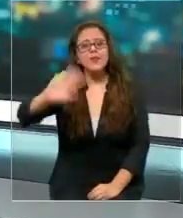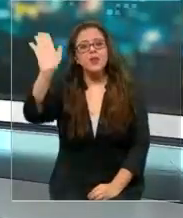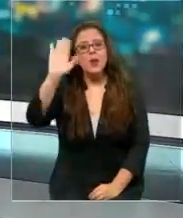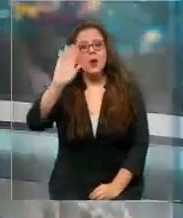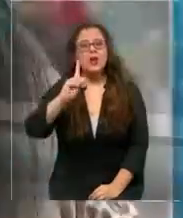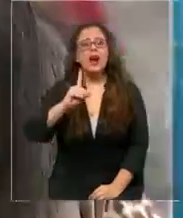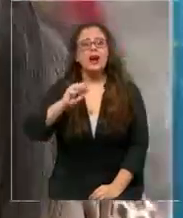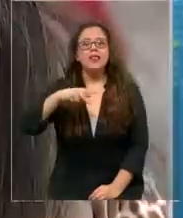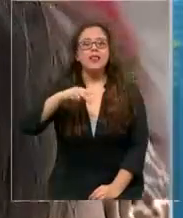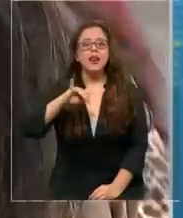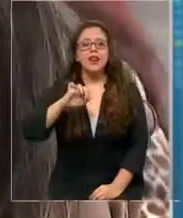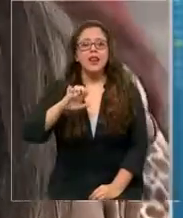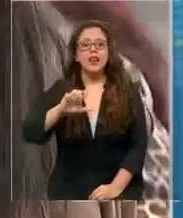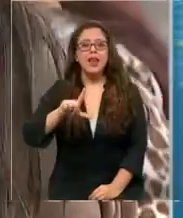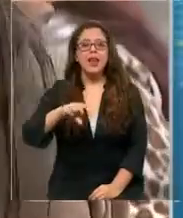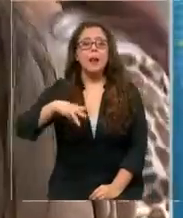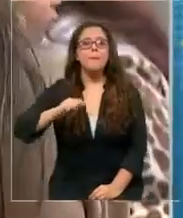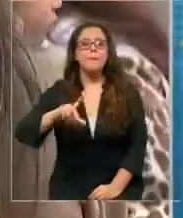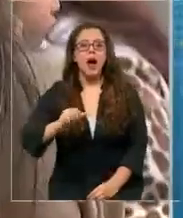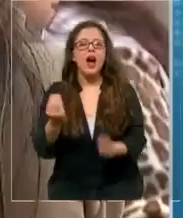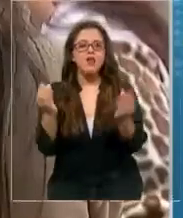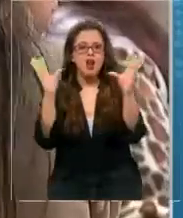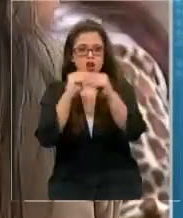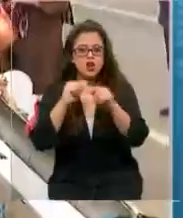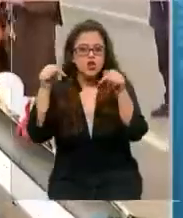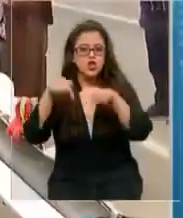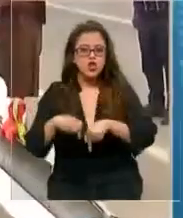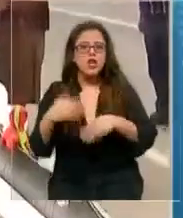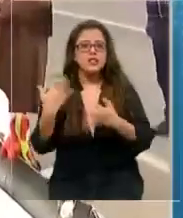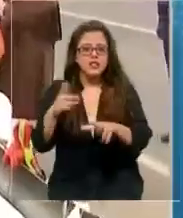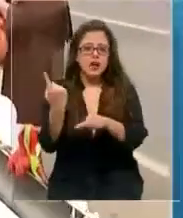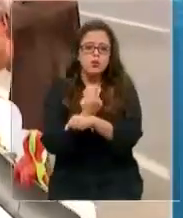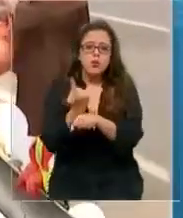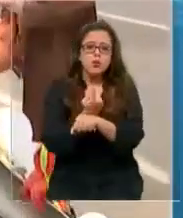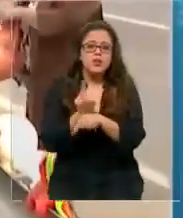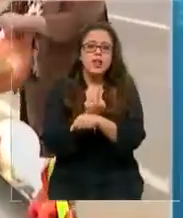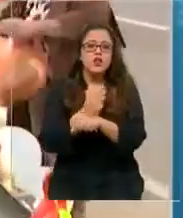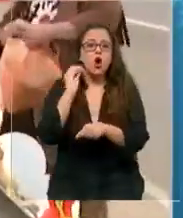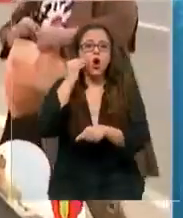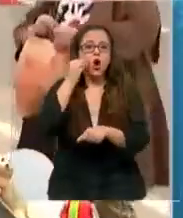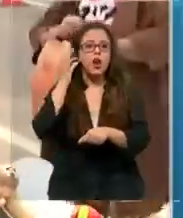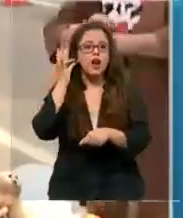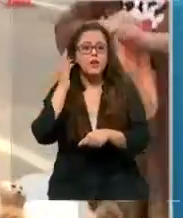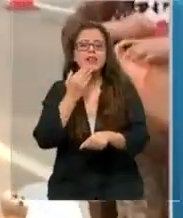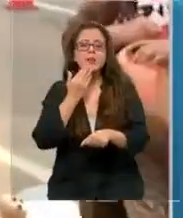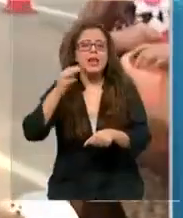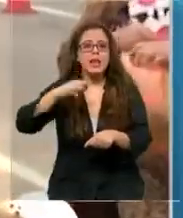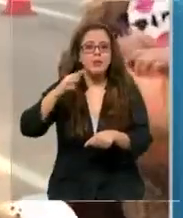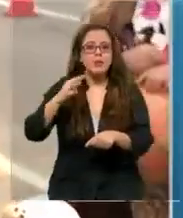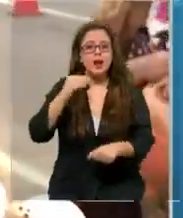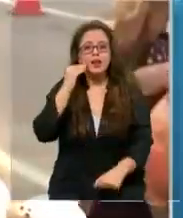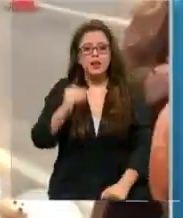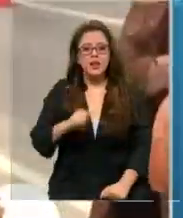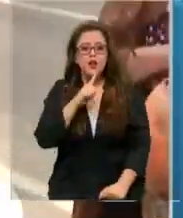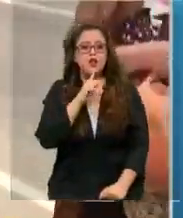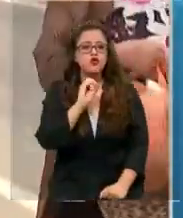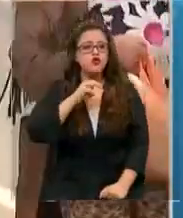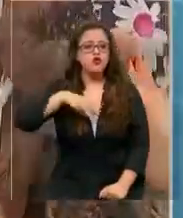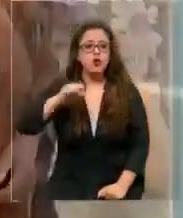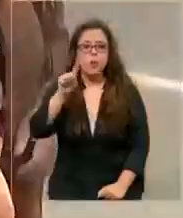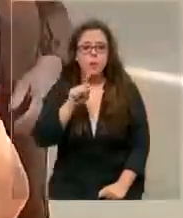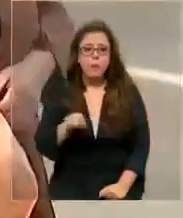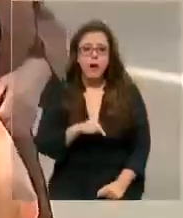Hola, Daniel, Maca. Muy buenas noches. Durante esta jornada hemos podido conversar con la abuela y la mamá del pequeño Tomás,